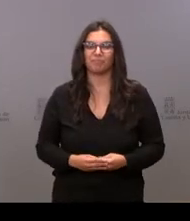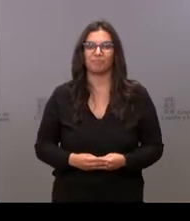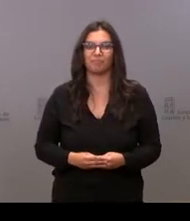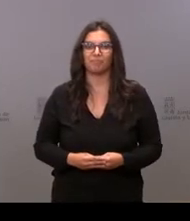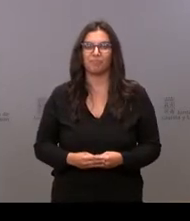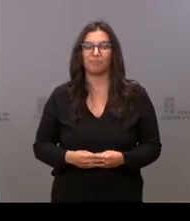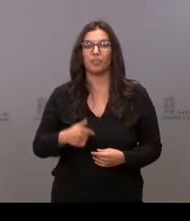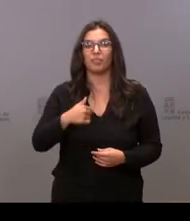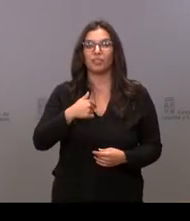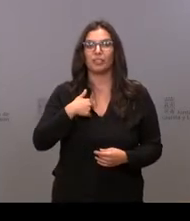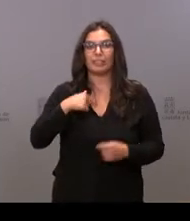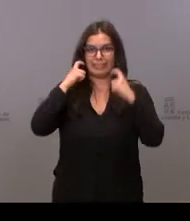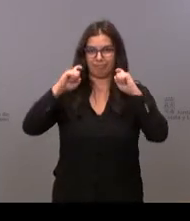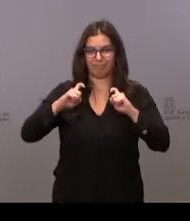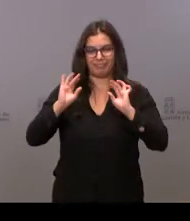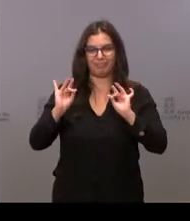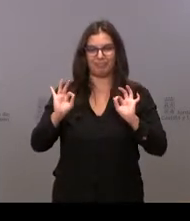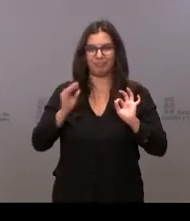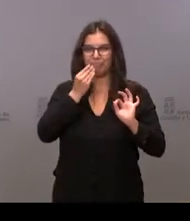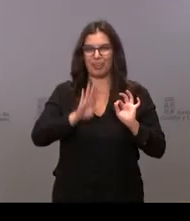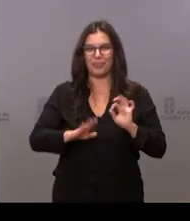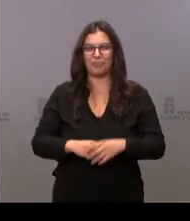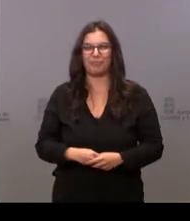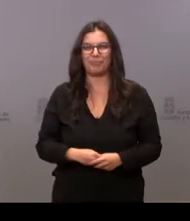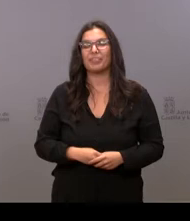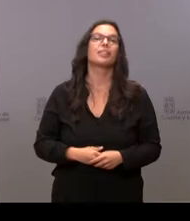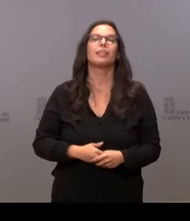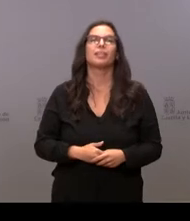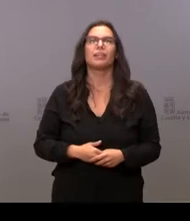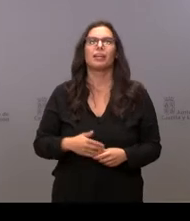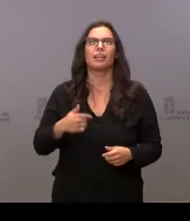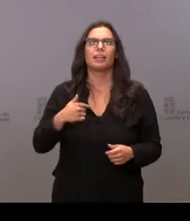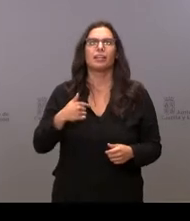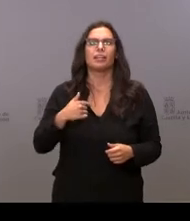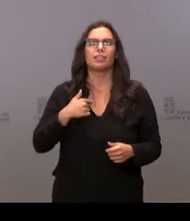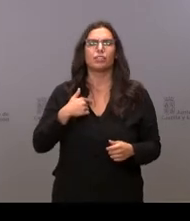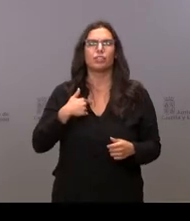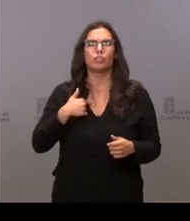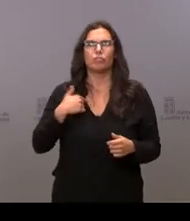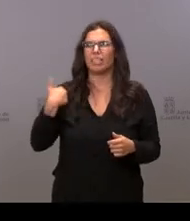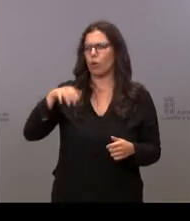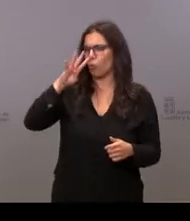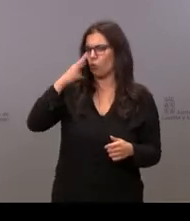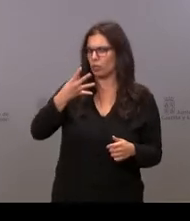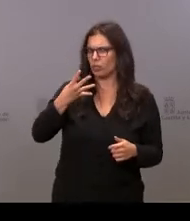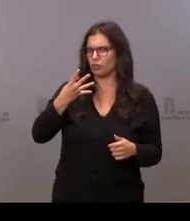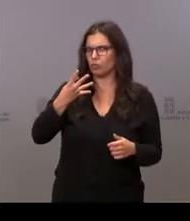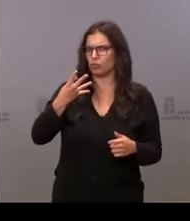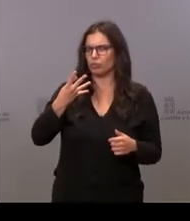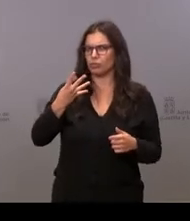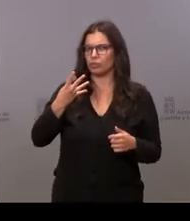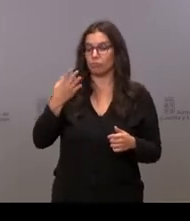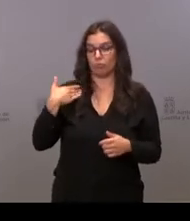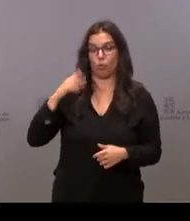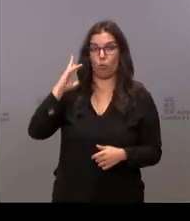Llevo viviendo en Río Seco ahora mismo cuatro años, desde que me